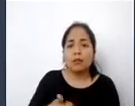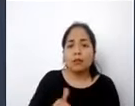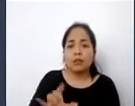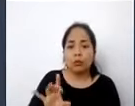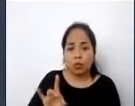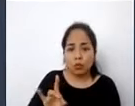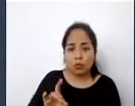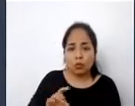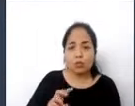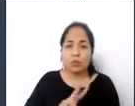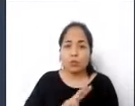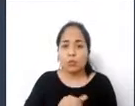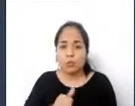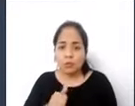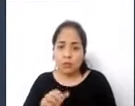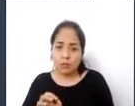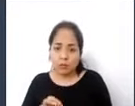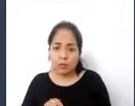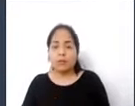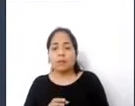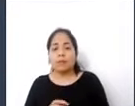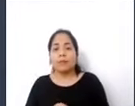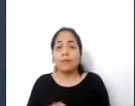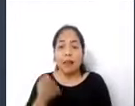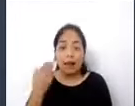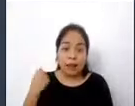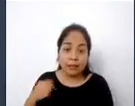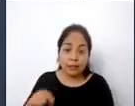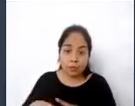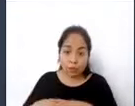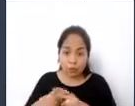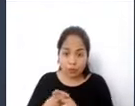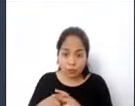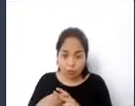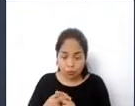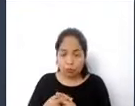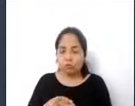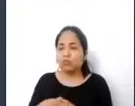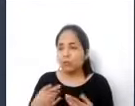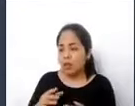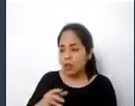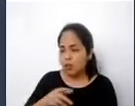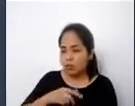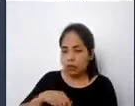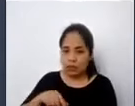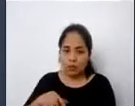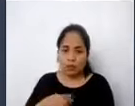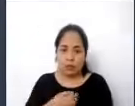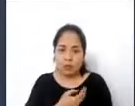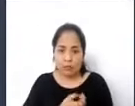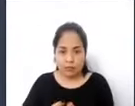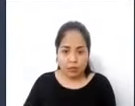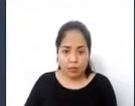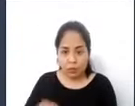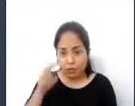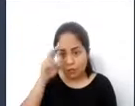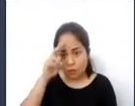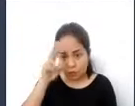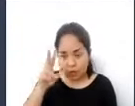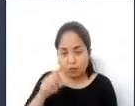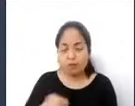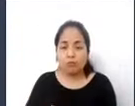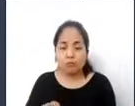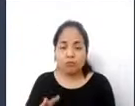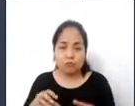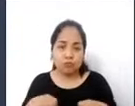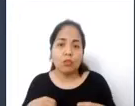Vivienda, Construcción y Saneamiento que considera el compromiso del Estado peruano en la implementación de políticas y acciones